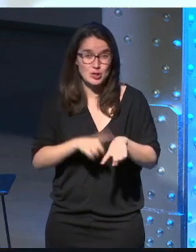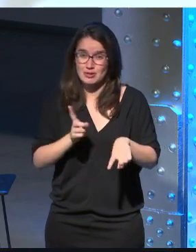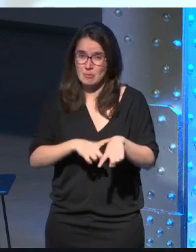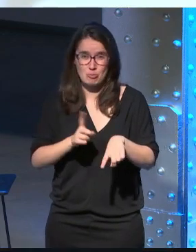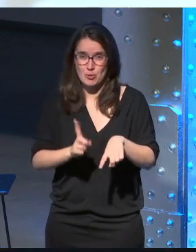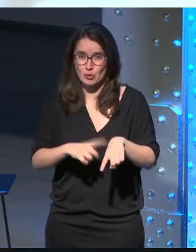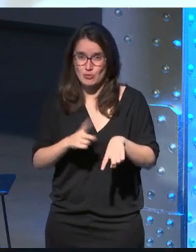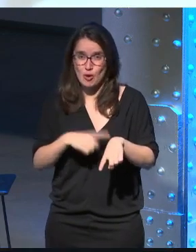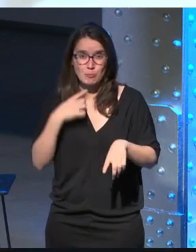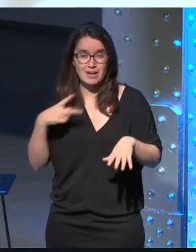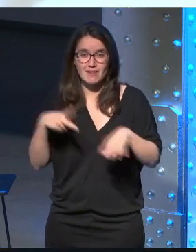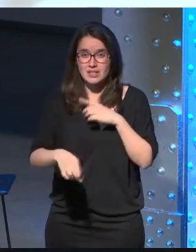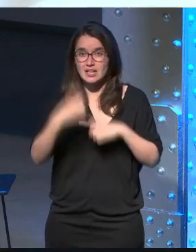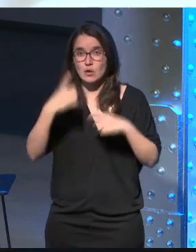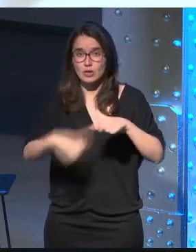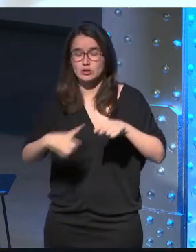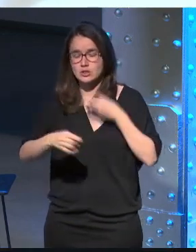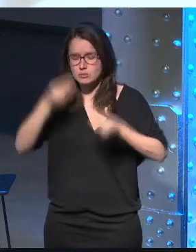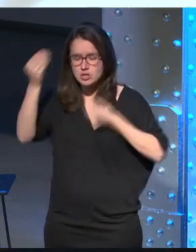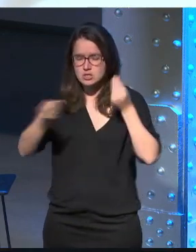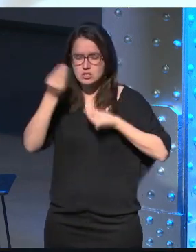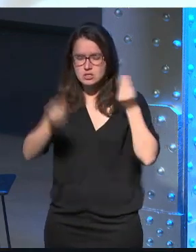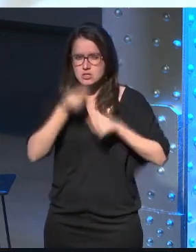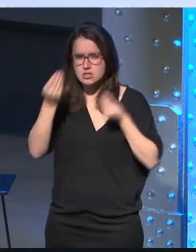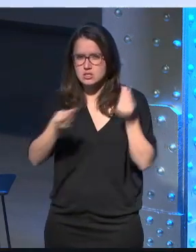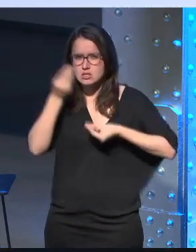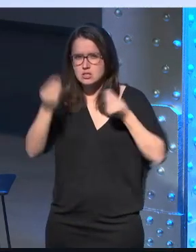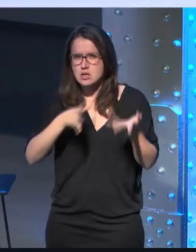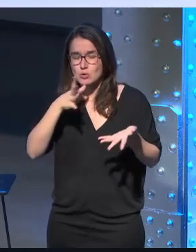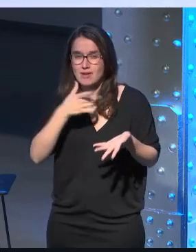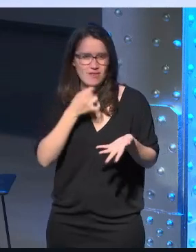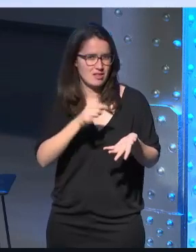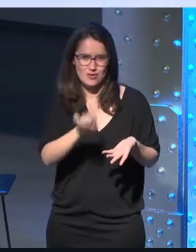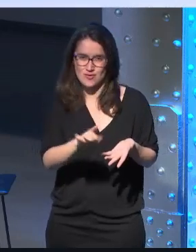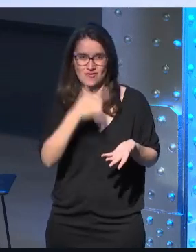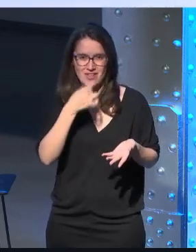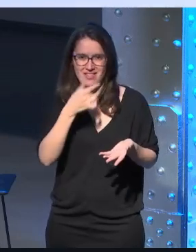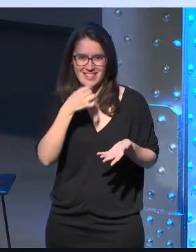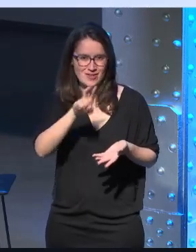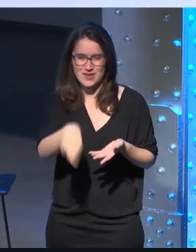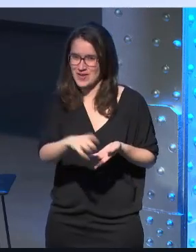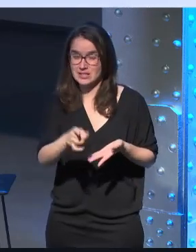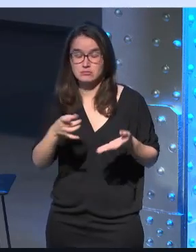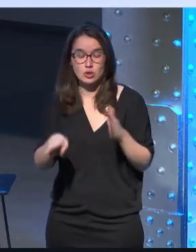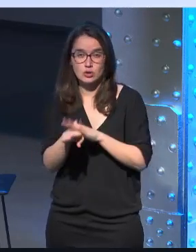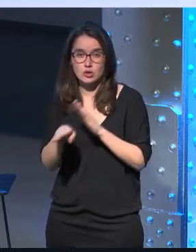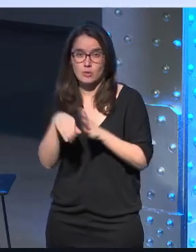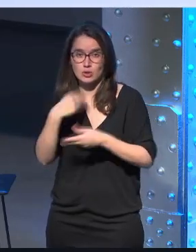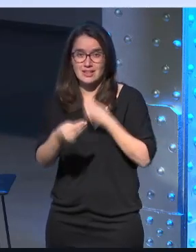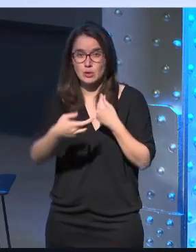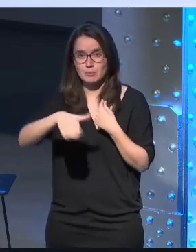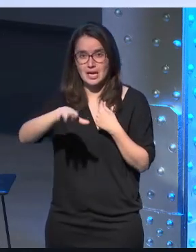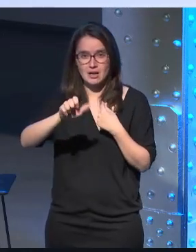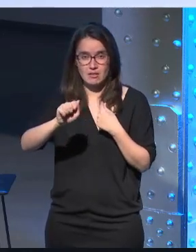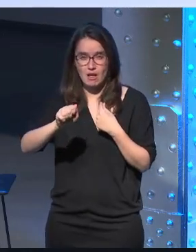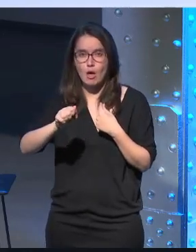en en algunas cosas que siempre te pones a dar vueltas en esto de la VR porque no es tan sencillo y seguimos haciendo Melita que nos llevó un